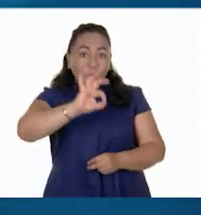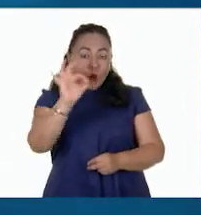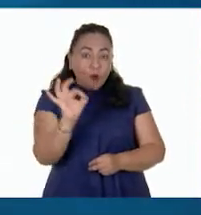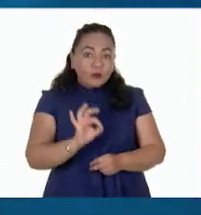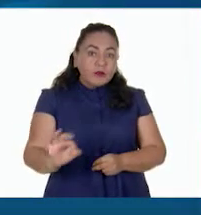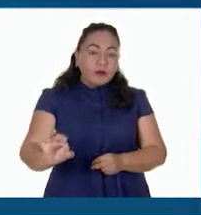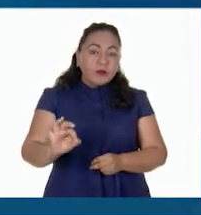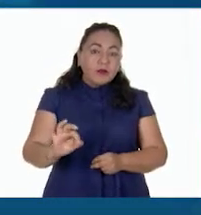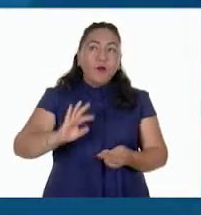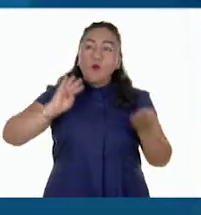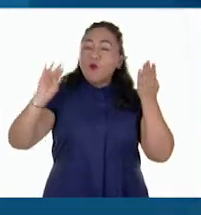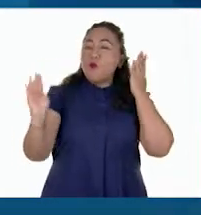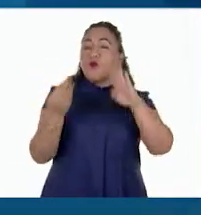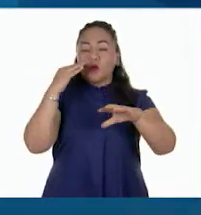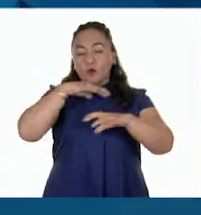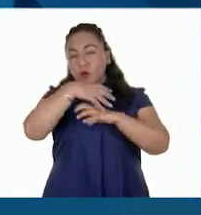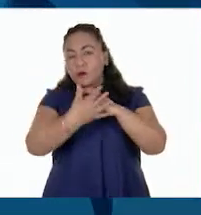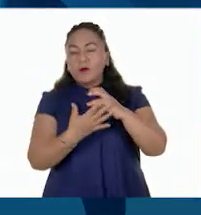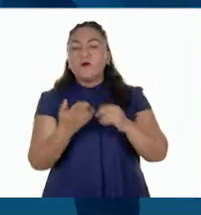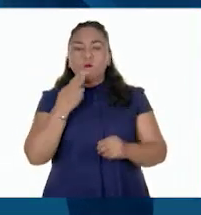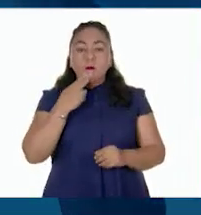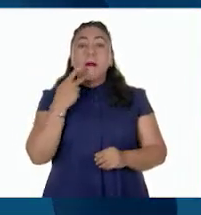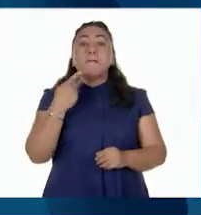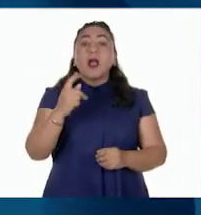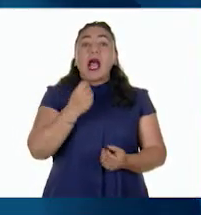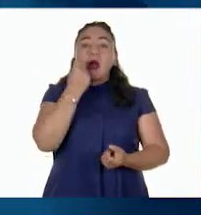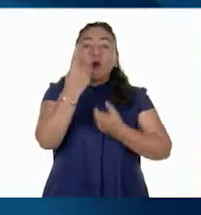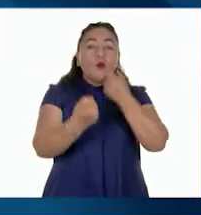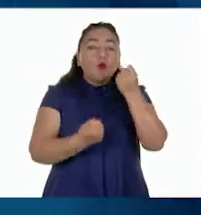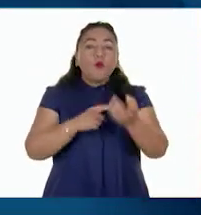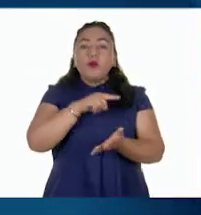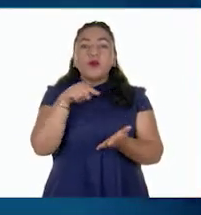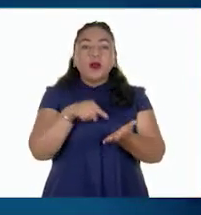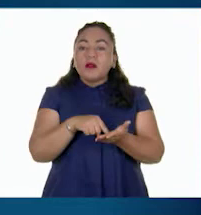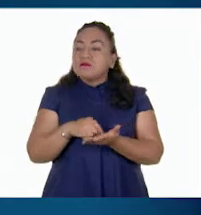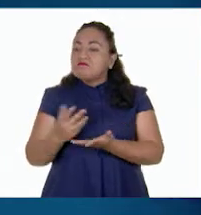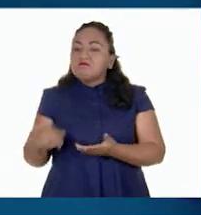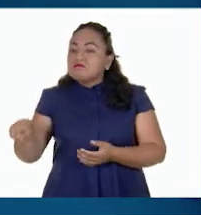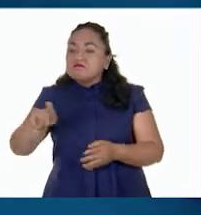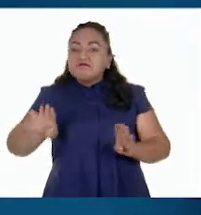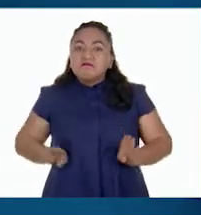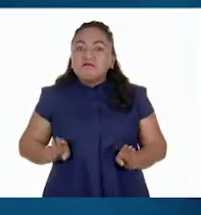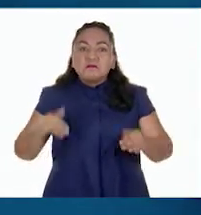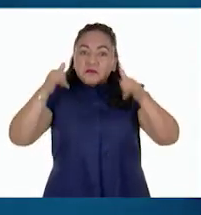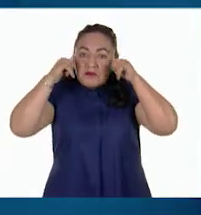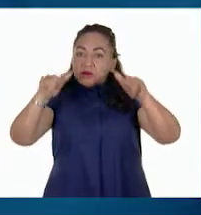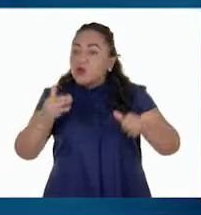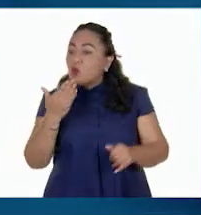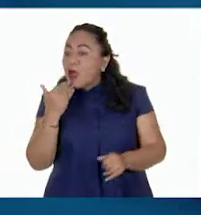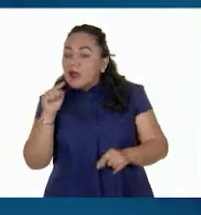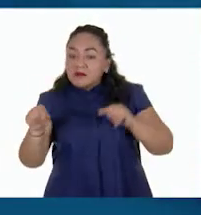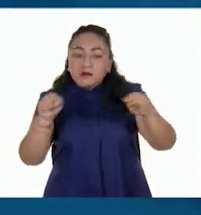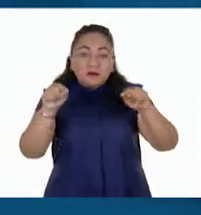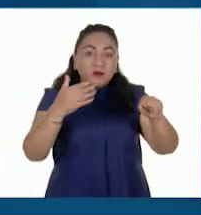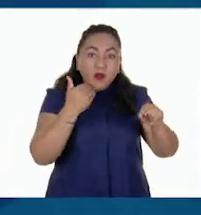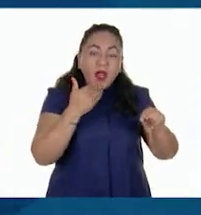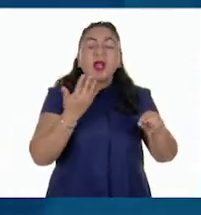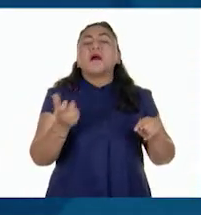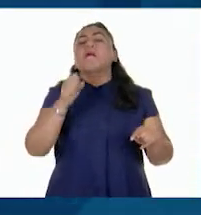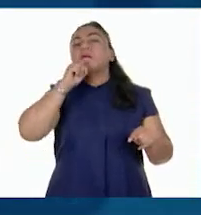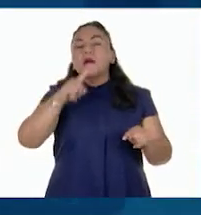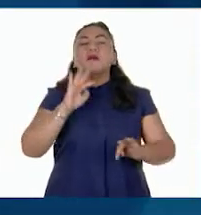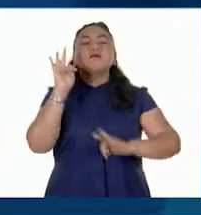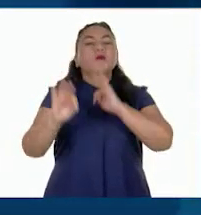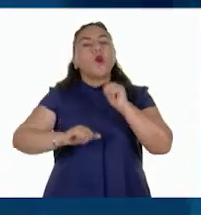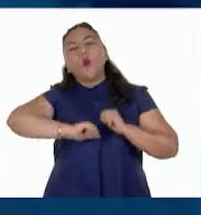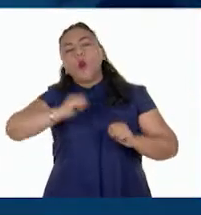mundial total. Pero en los lugares que no son apropiados para el desarrollo y crecimiento de las vacas también se cría